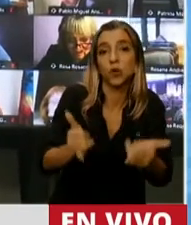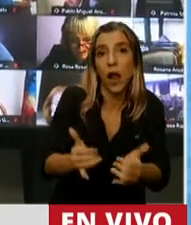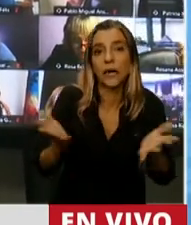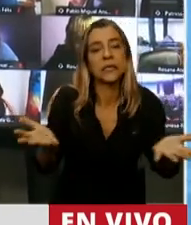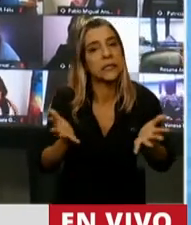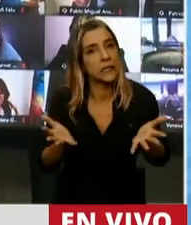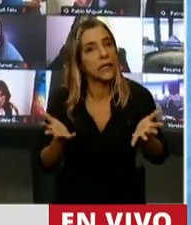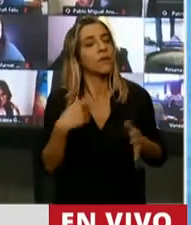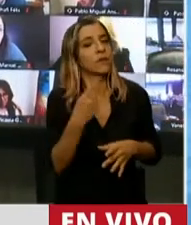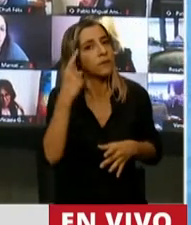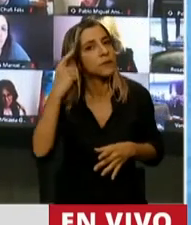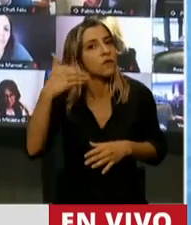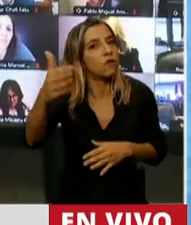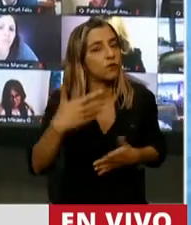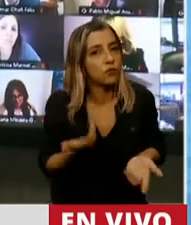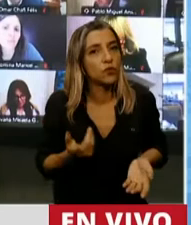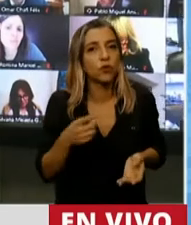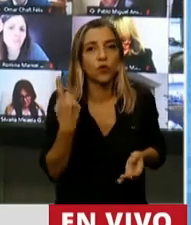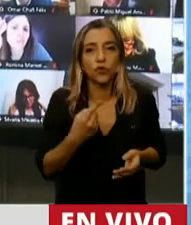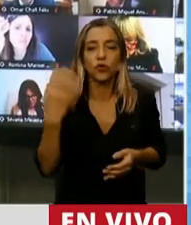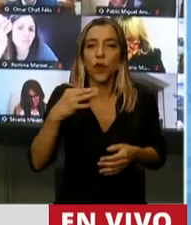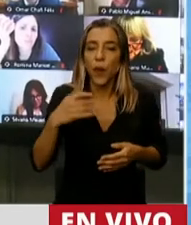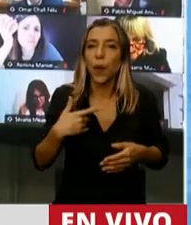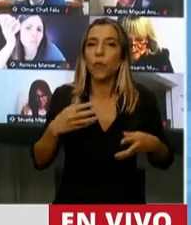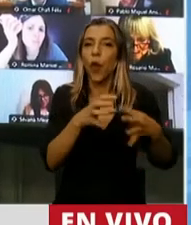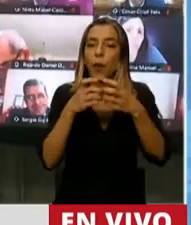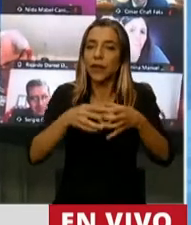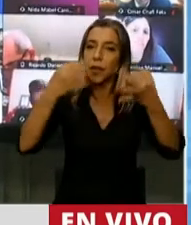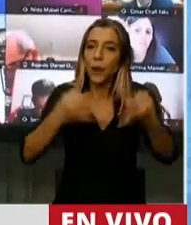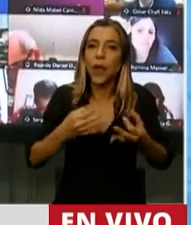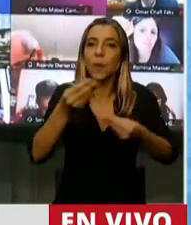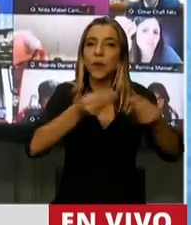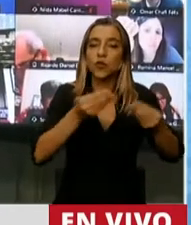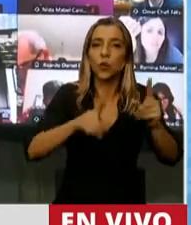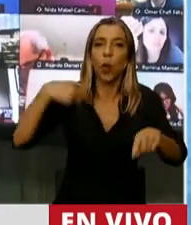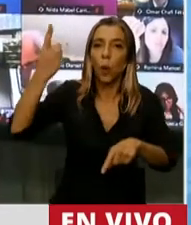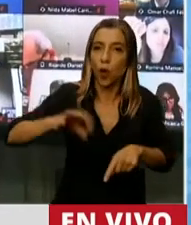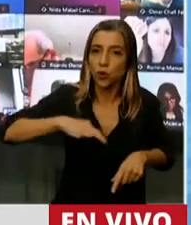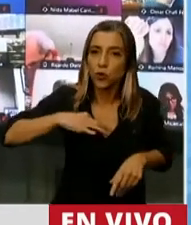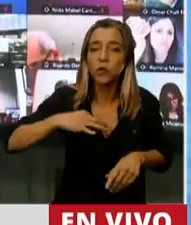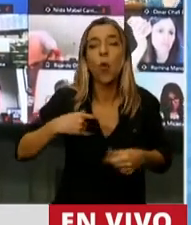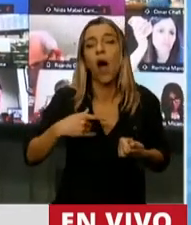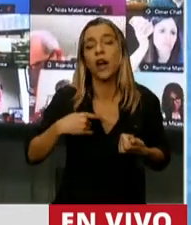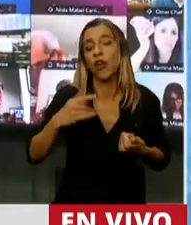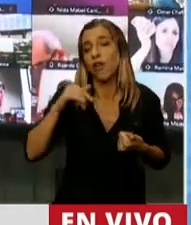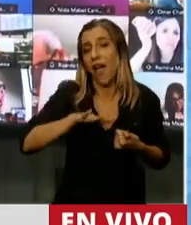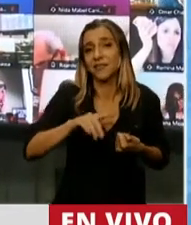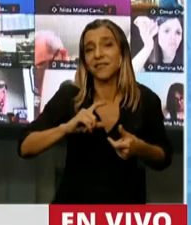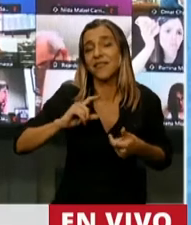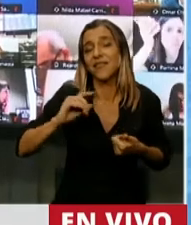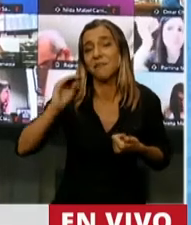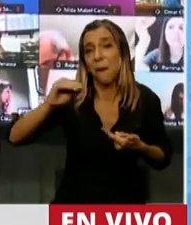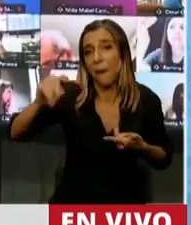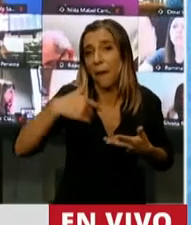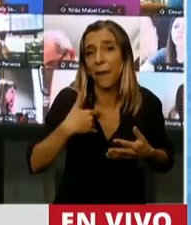Para solucionar temas que no es un problema del año. Estamos discutiendo un presupuesto del año 2021 en un año. Y después discutiremos otro y otro. Acá estamos